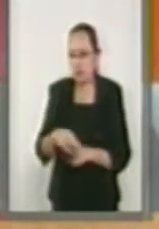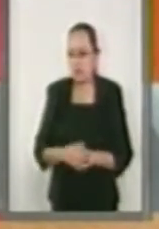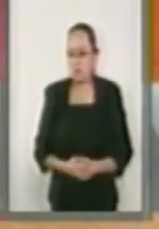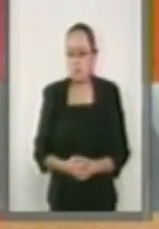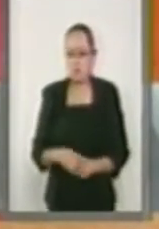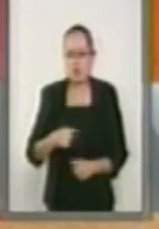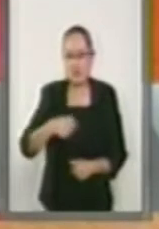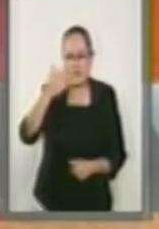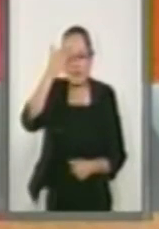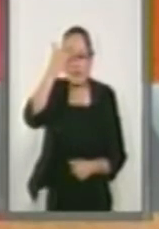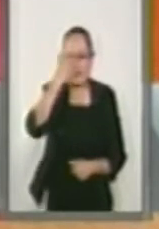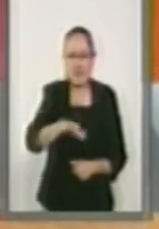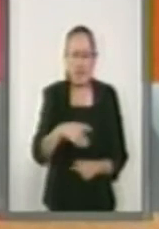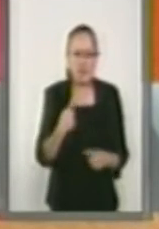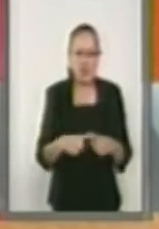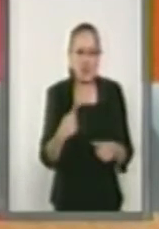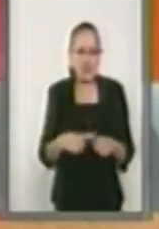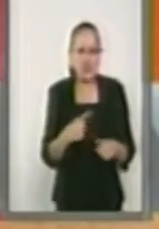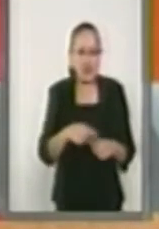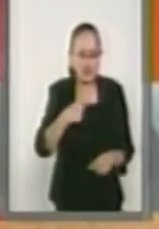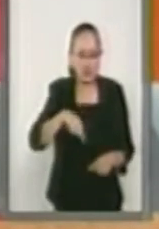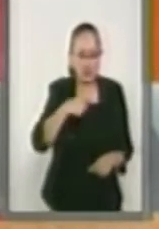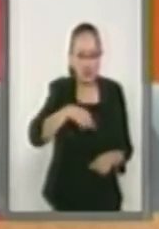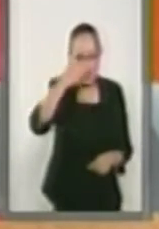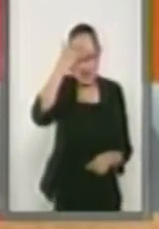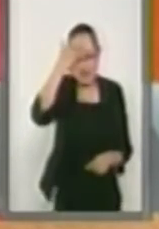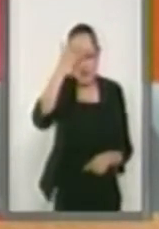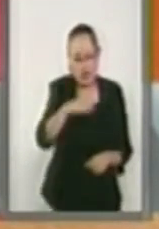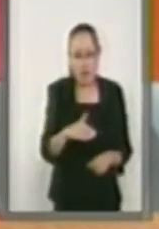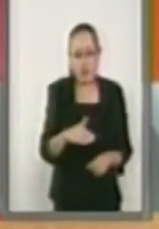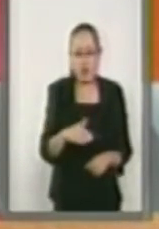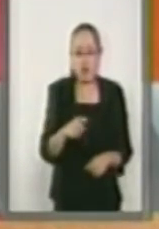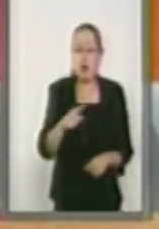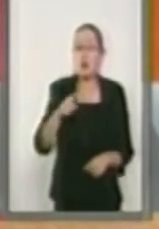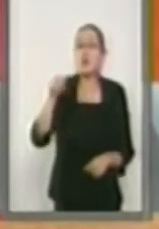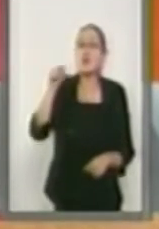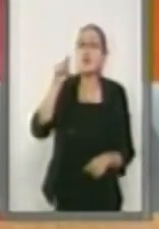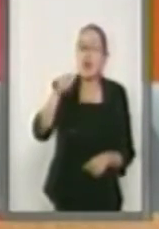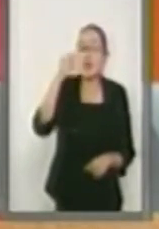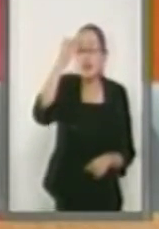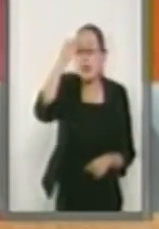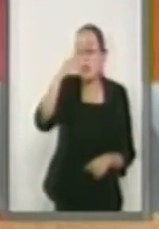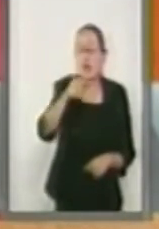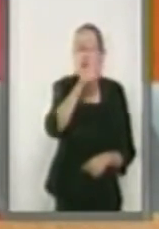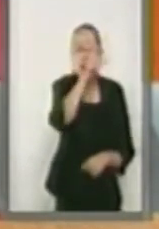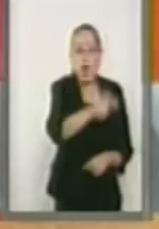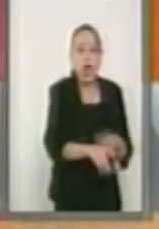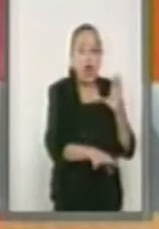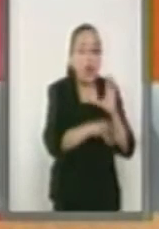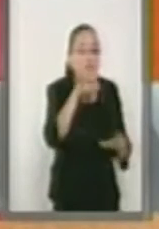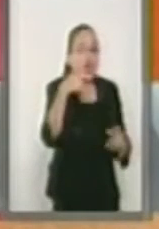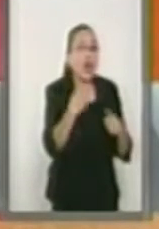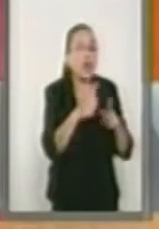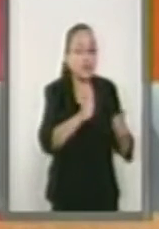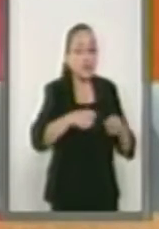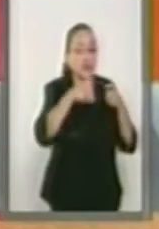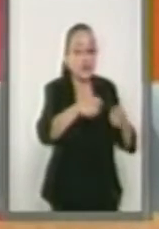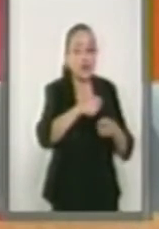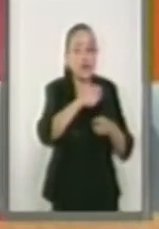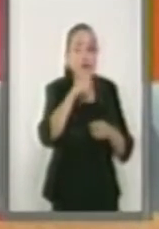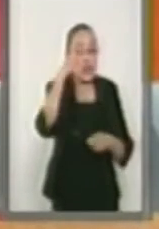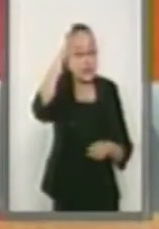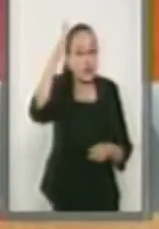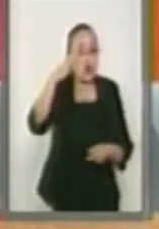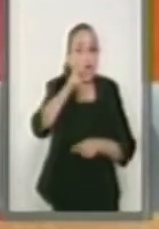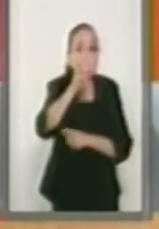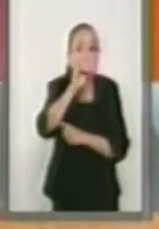es. Y se los voy a decir, así como ya sabíamos que la señora Piña era la que le concedían